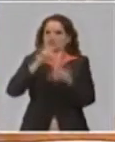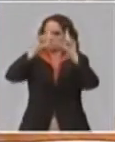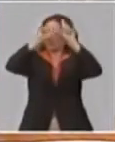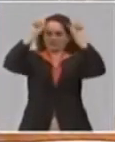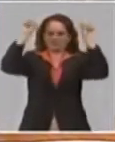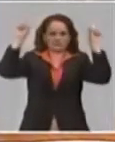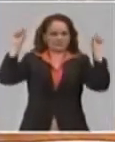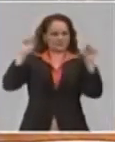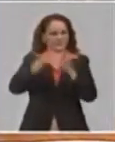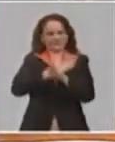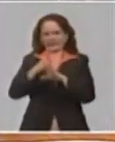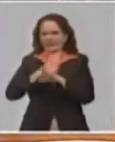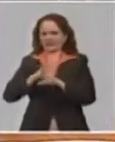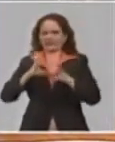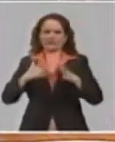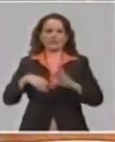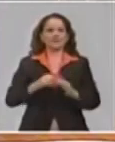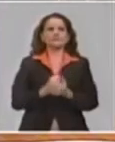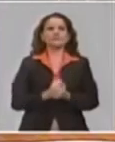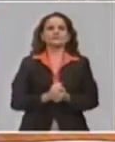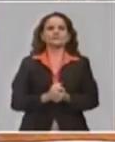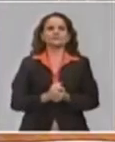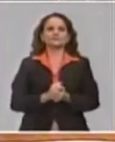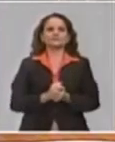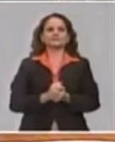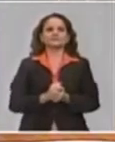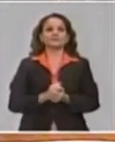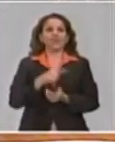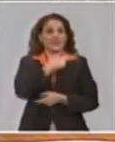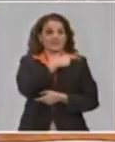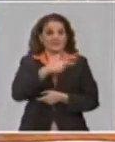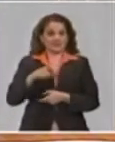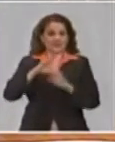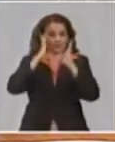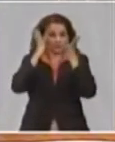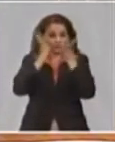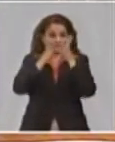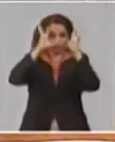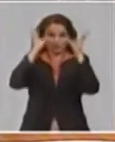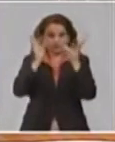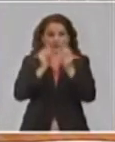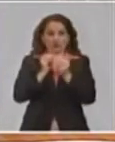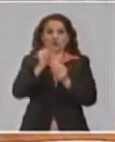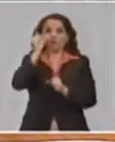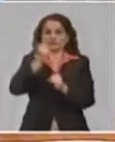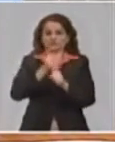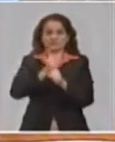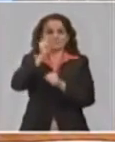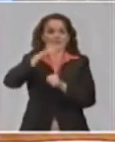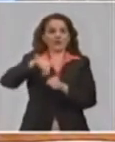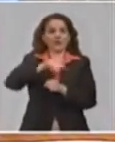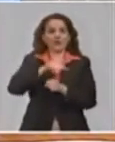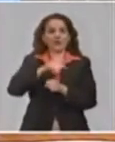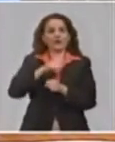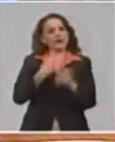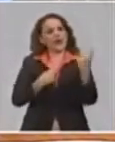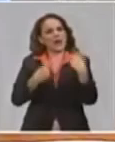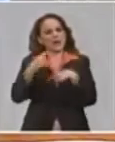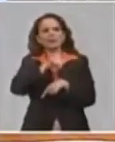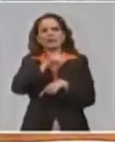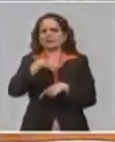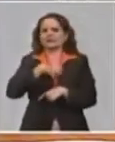las modalidades. Y de ellos, 243.203 tienen suspendida